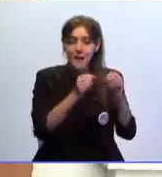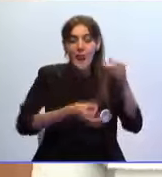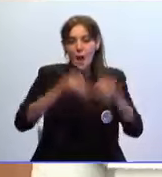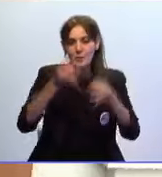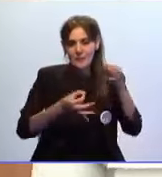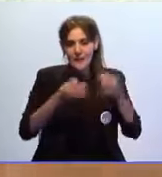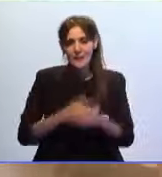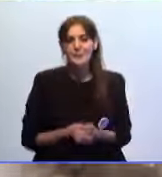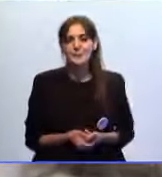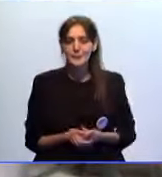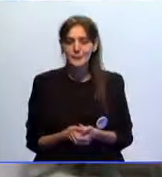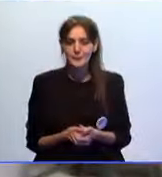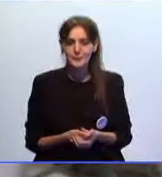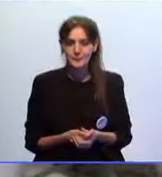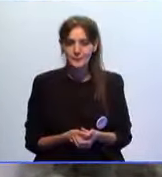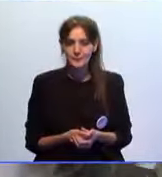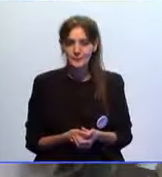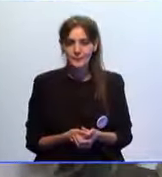justicia.